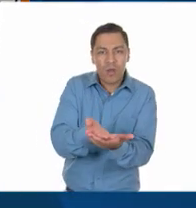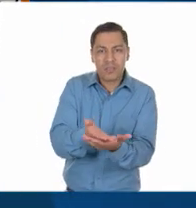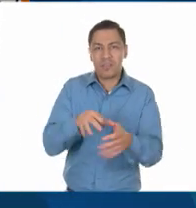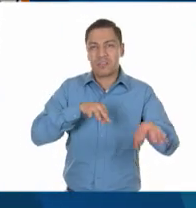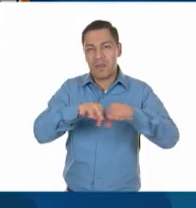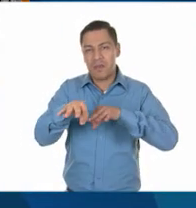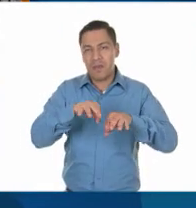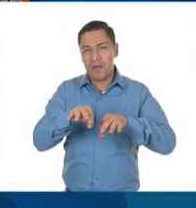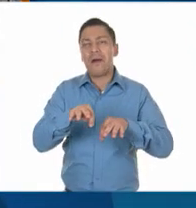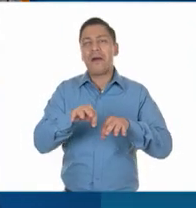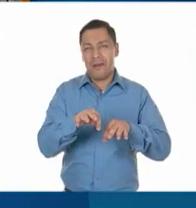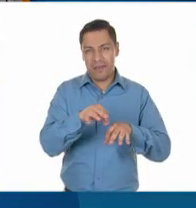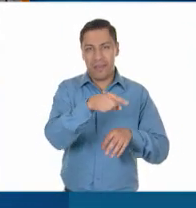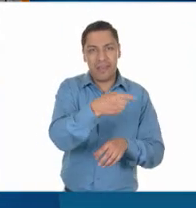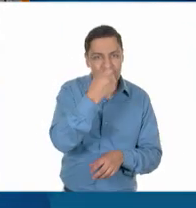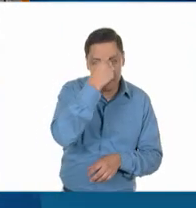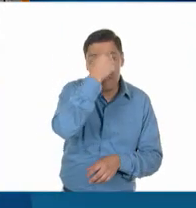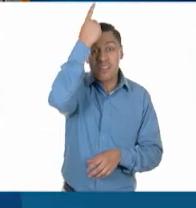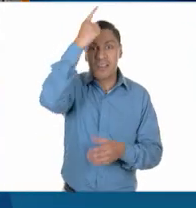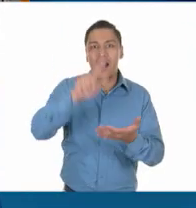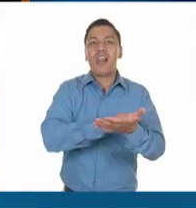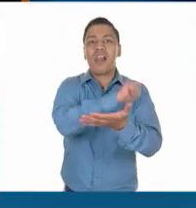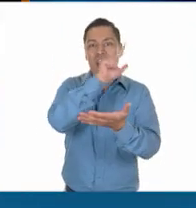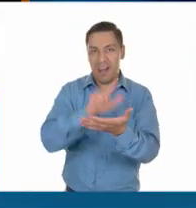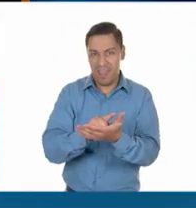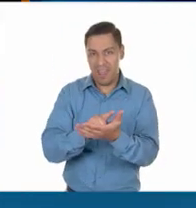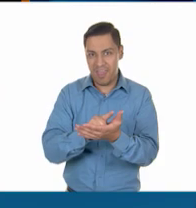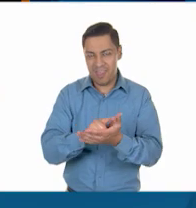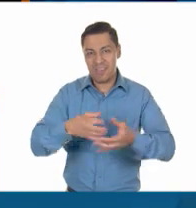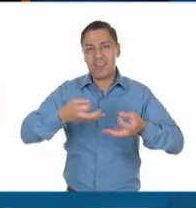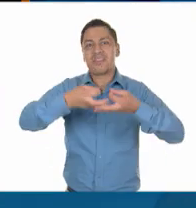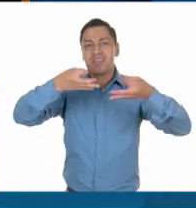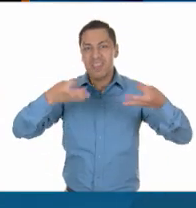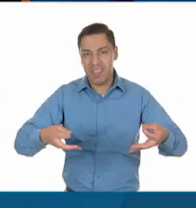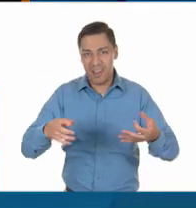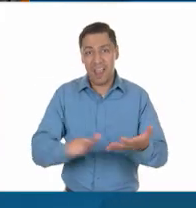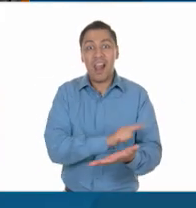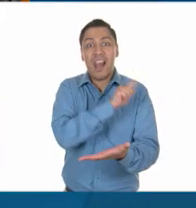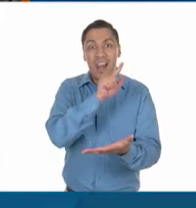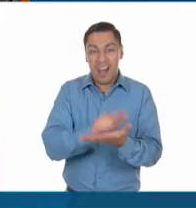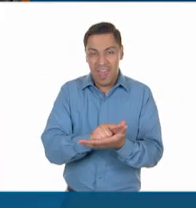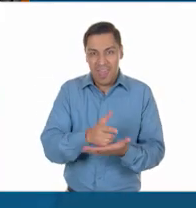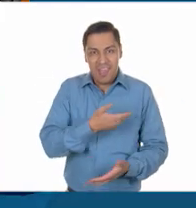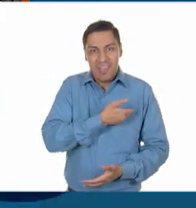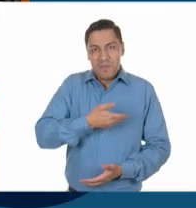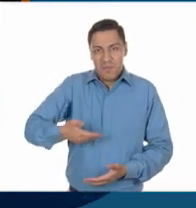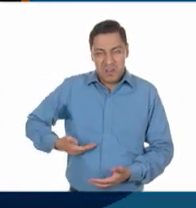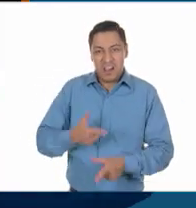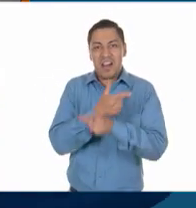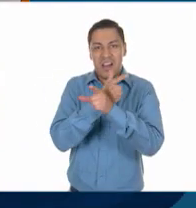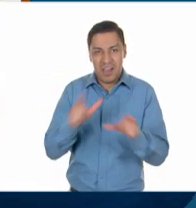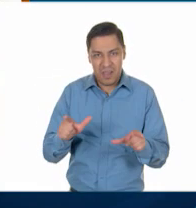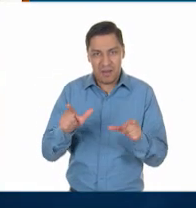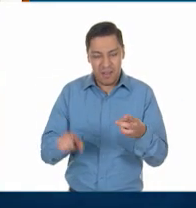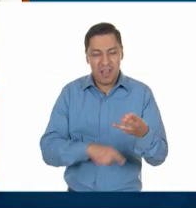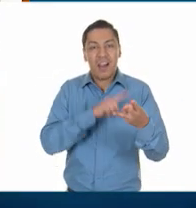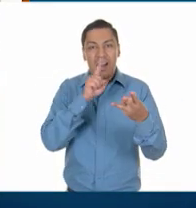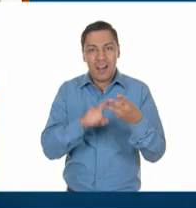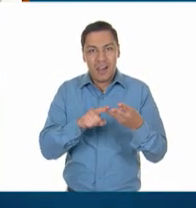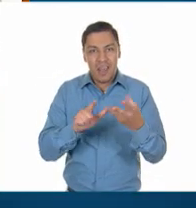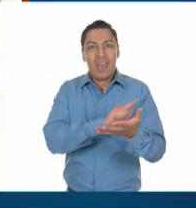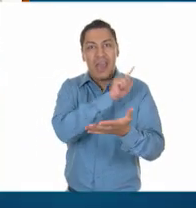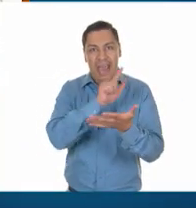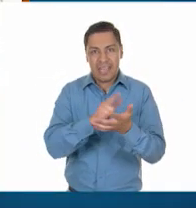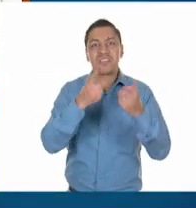que incluyeron la ley agraria, la del municipio libre y del divorcio. El 19 de